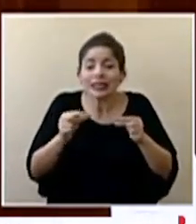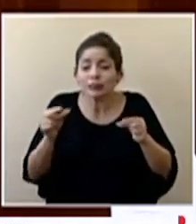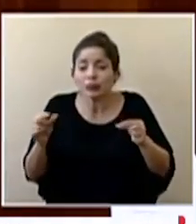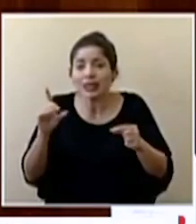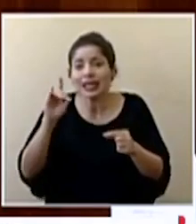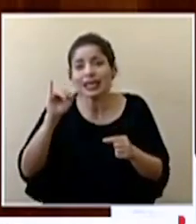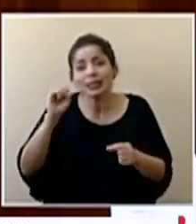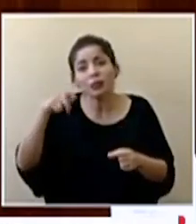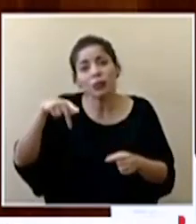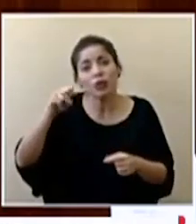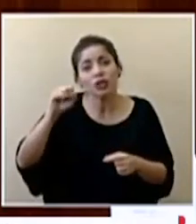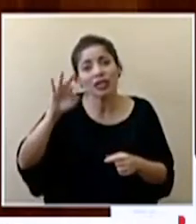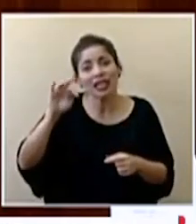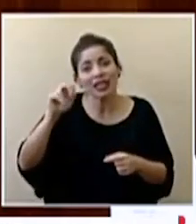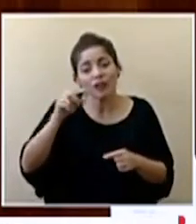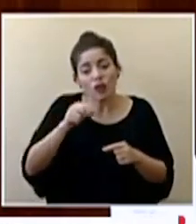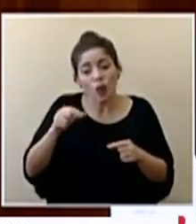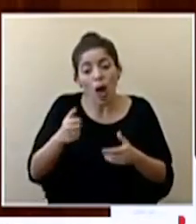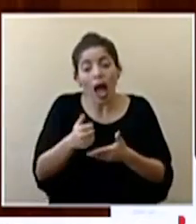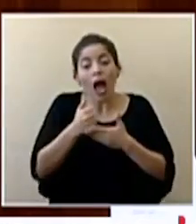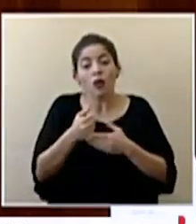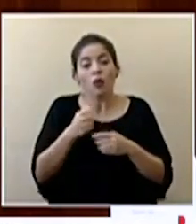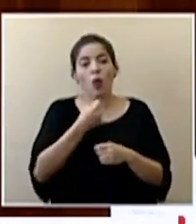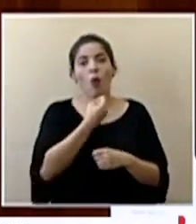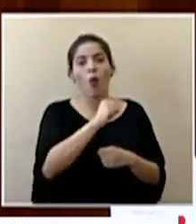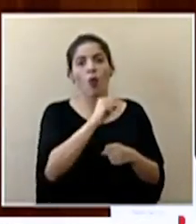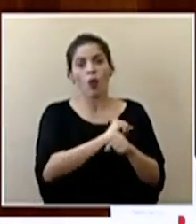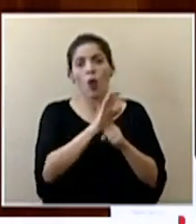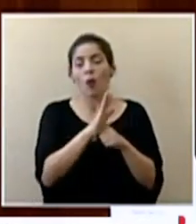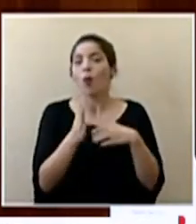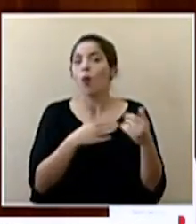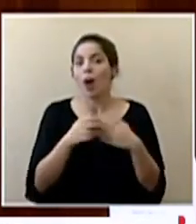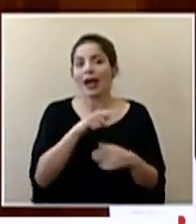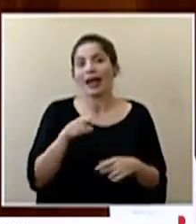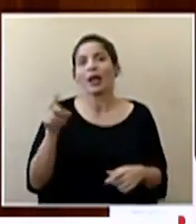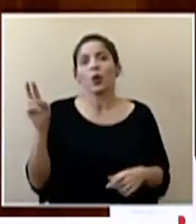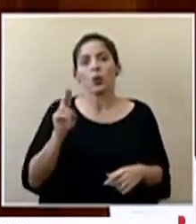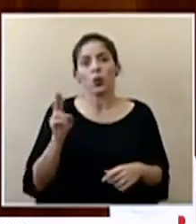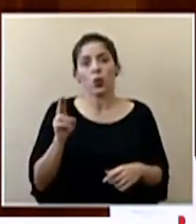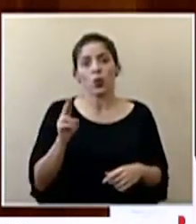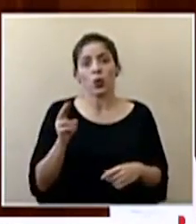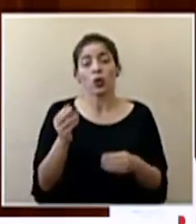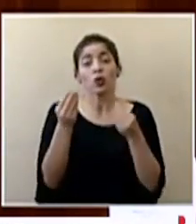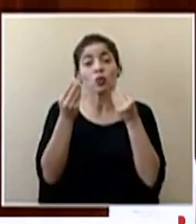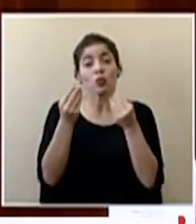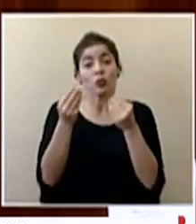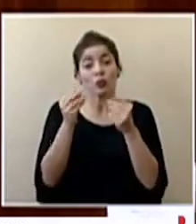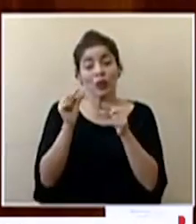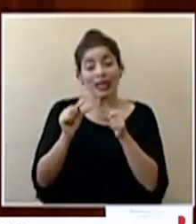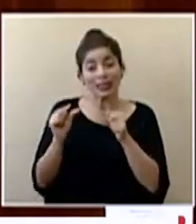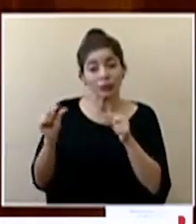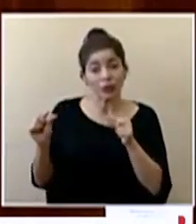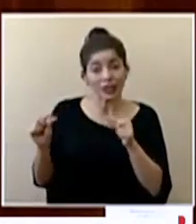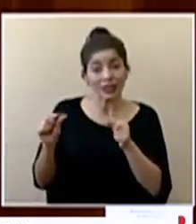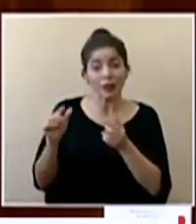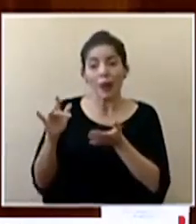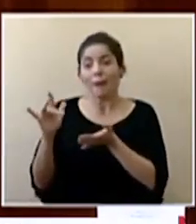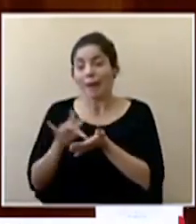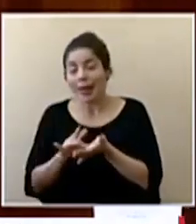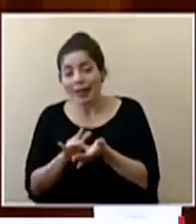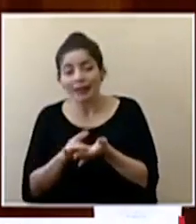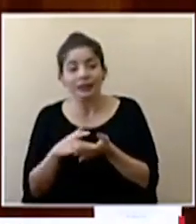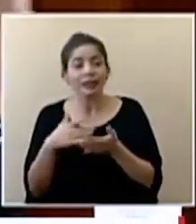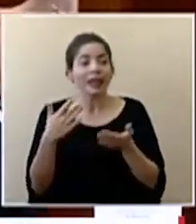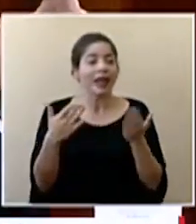que nos permita hacerle frente al COVID-19 y hay muchos de esos dispositivos medicamentos